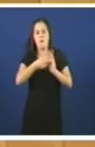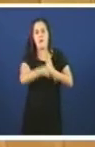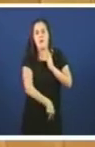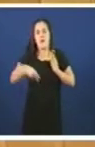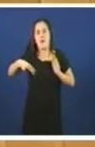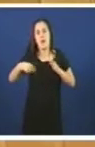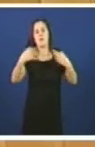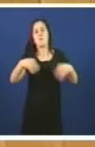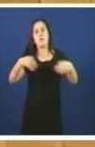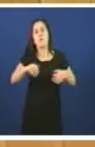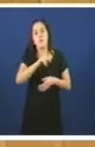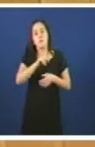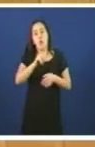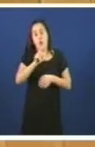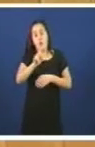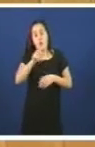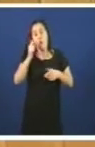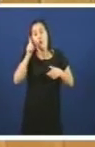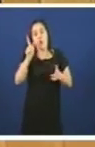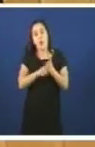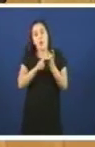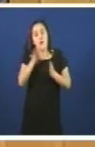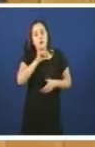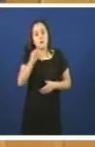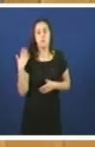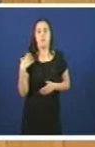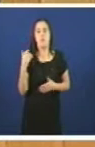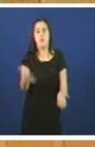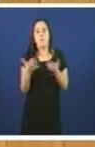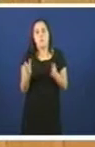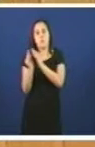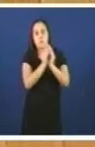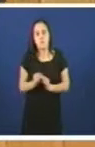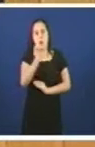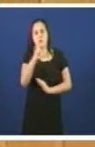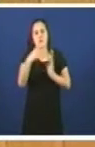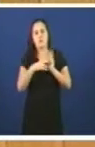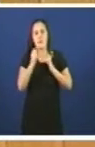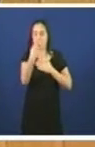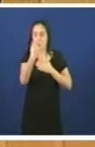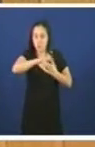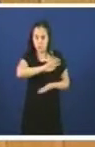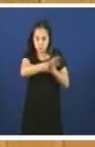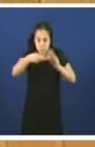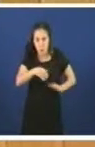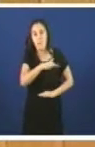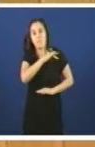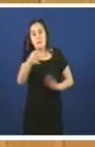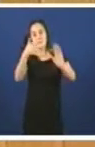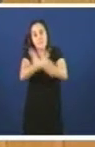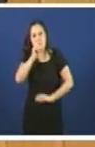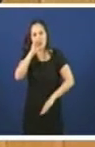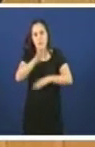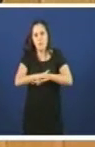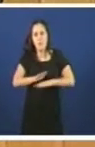lingua galega aprobado por unanimidade en este Parlamento no ano 2004. Pois tamos aplicar e, polo tanto, a cumprir, sempre desde unha